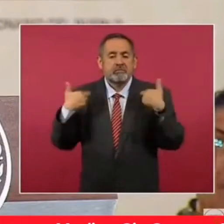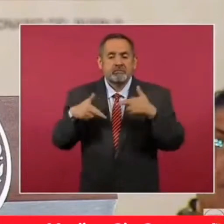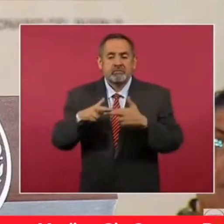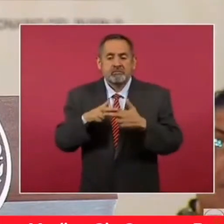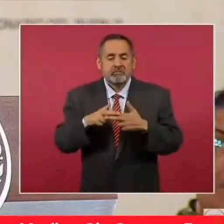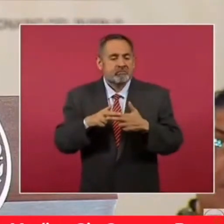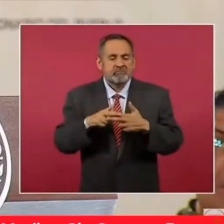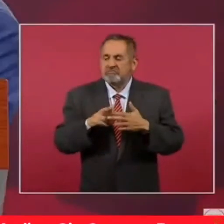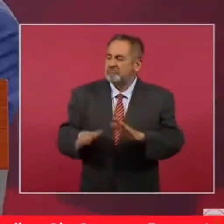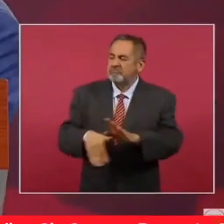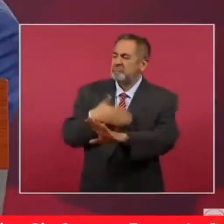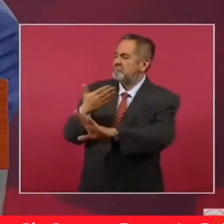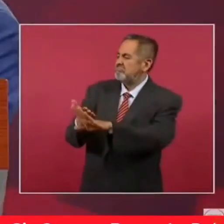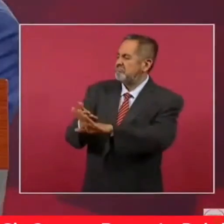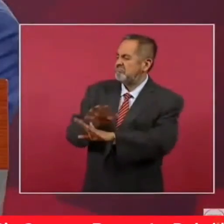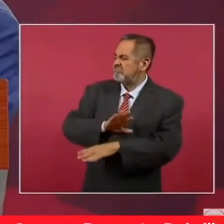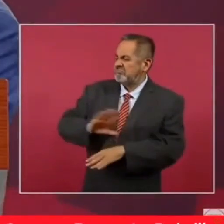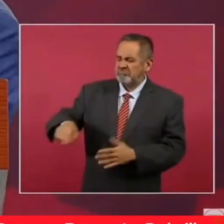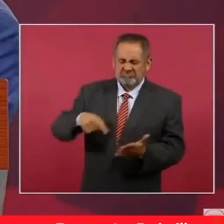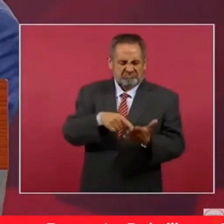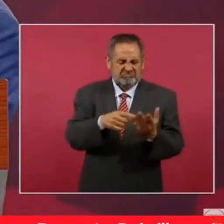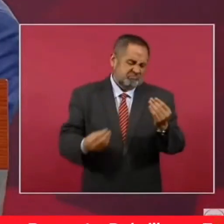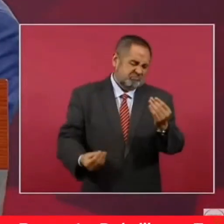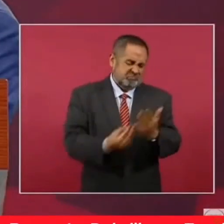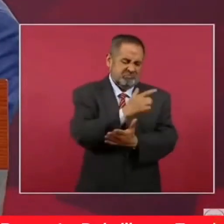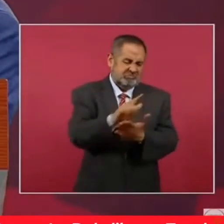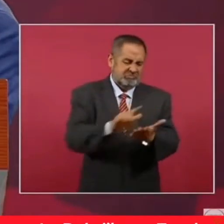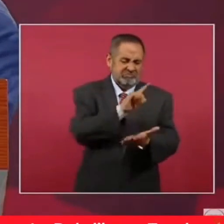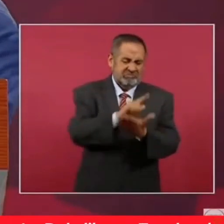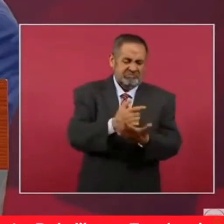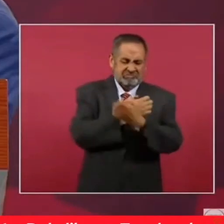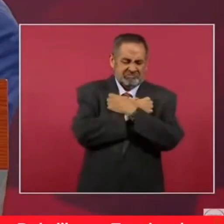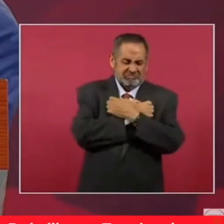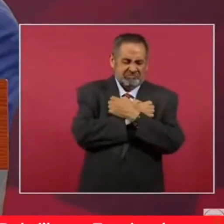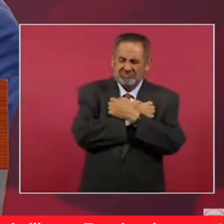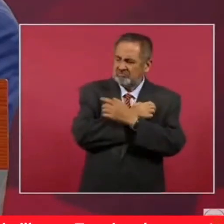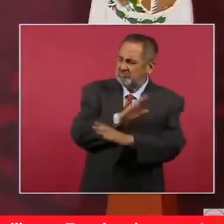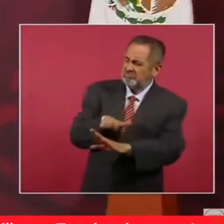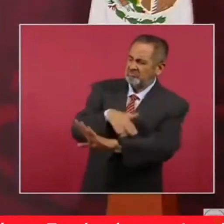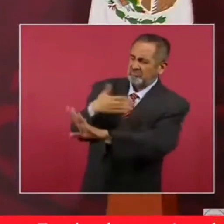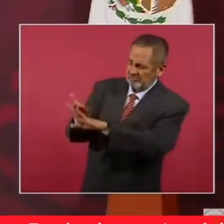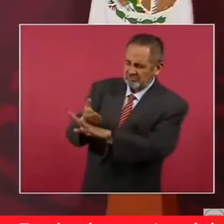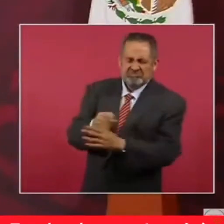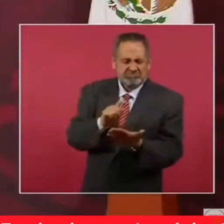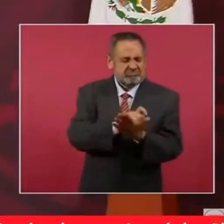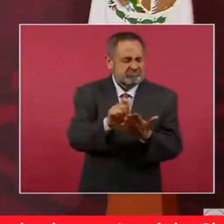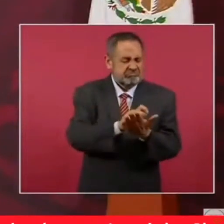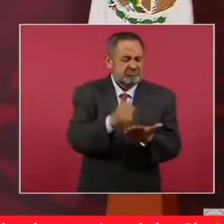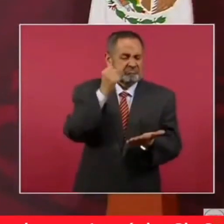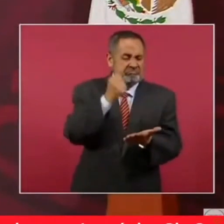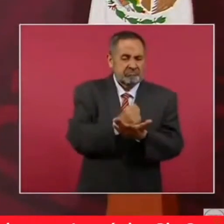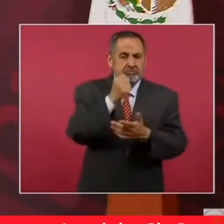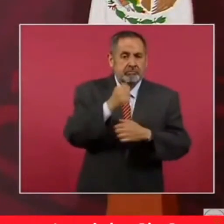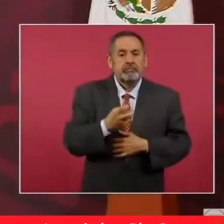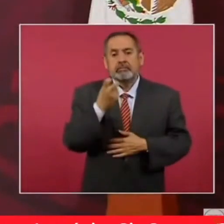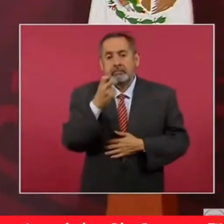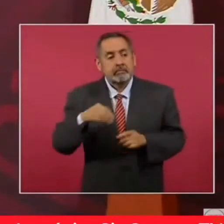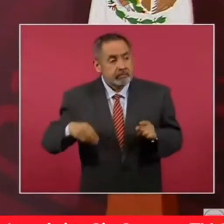imposición de la llamada reforma educativa. Y por él reprimieron.